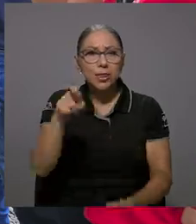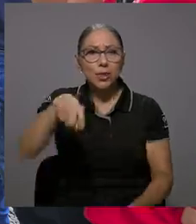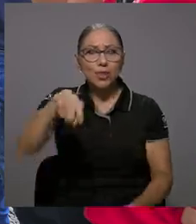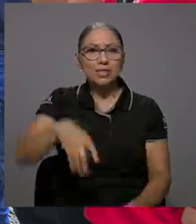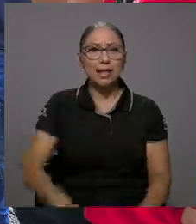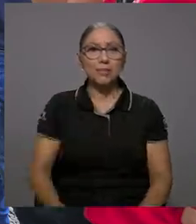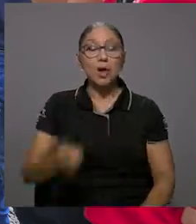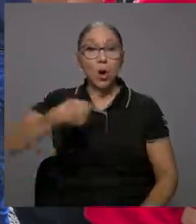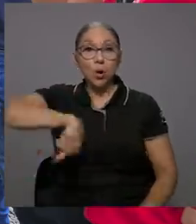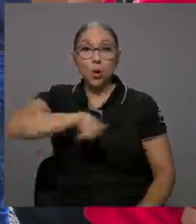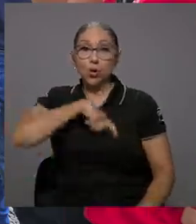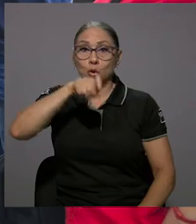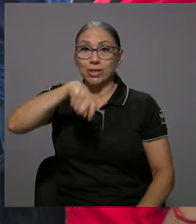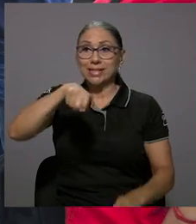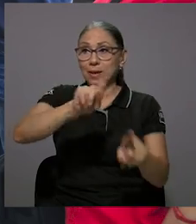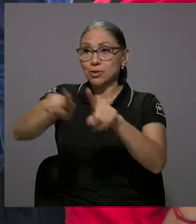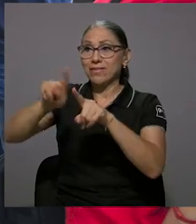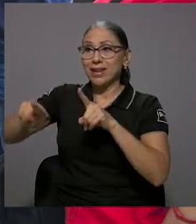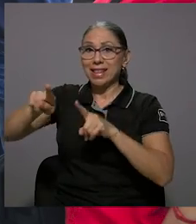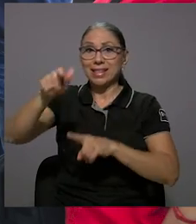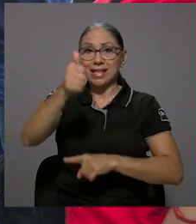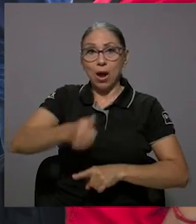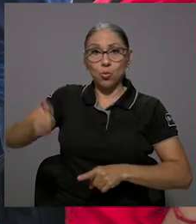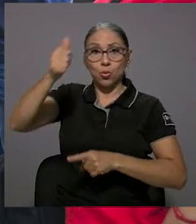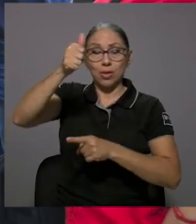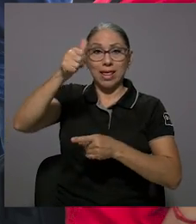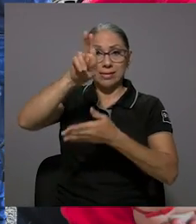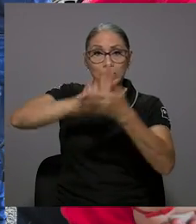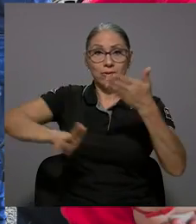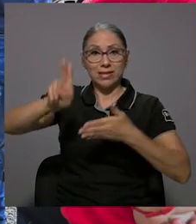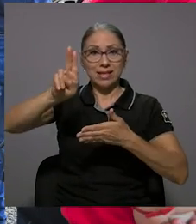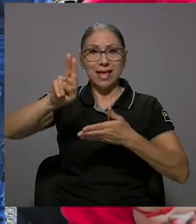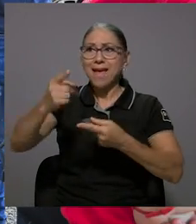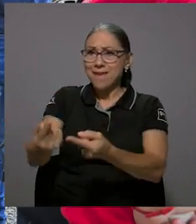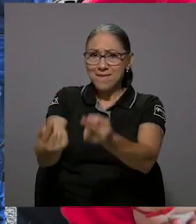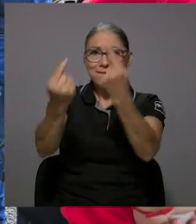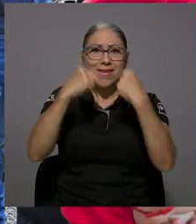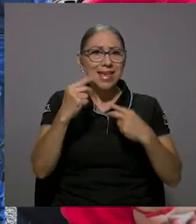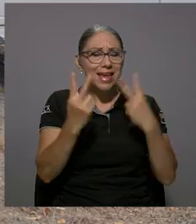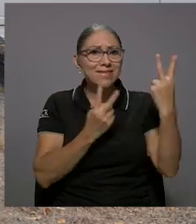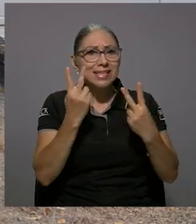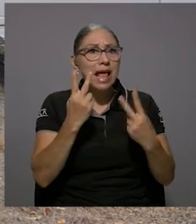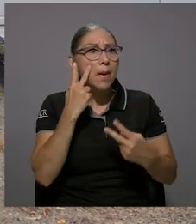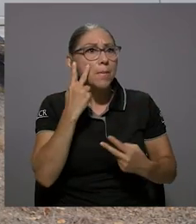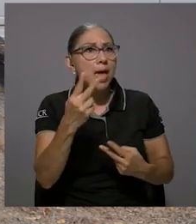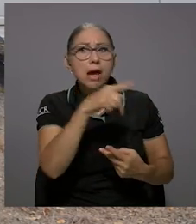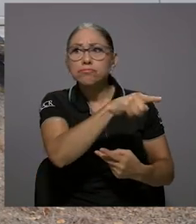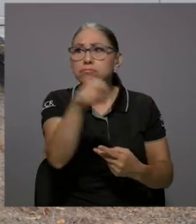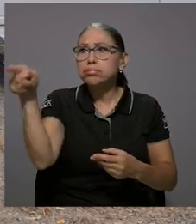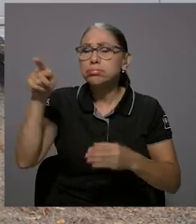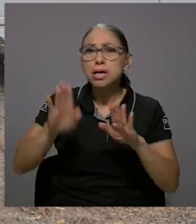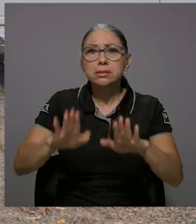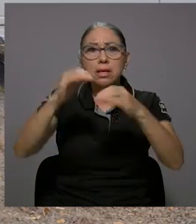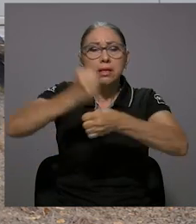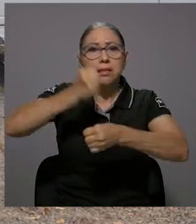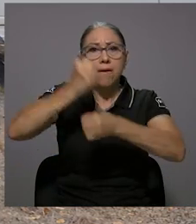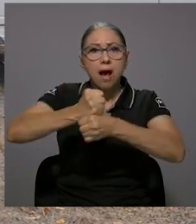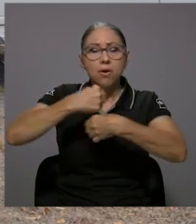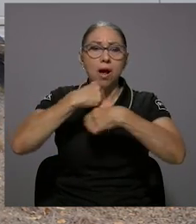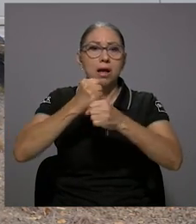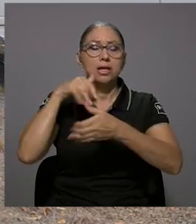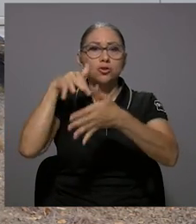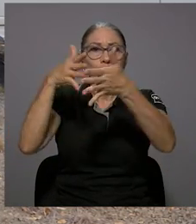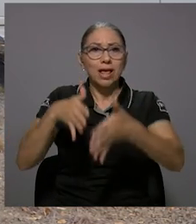la organización local está buscando el financiamiento necesario. Necesitamos que los rectores nos visiten,